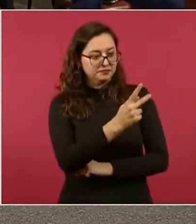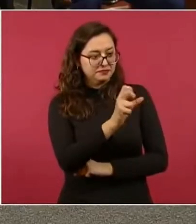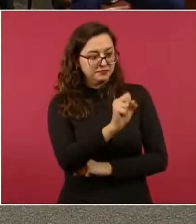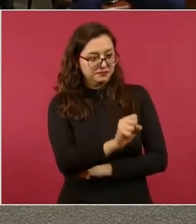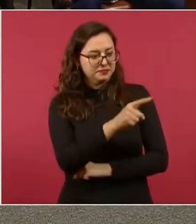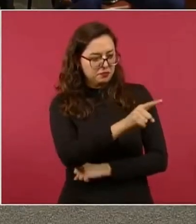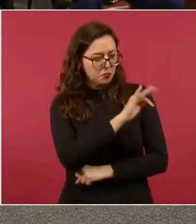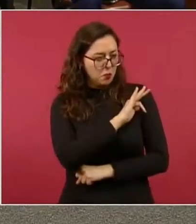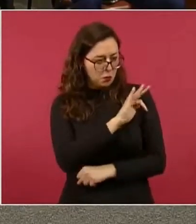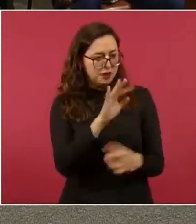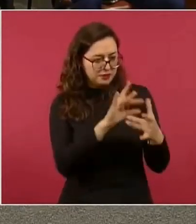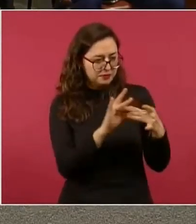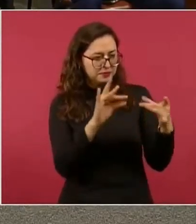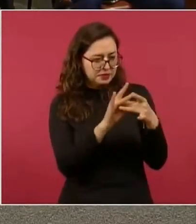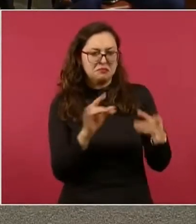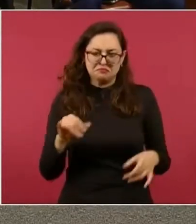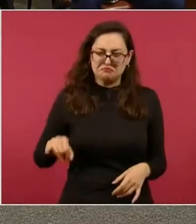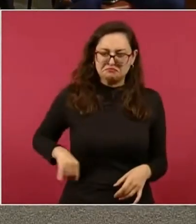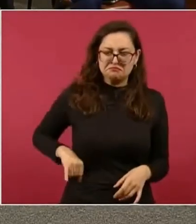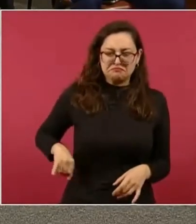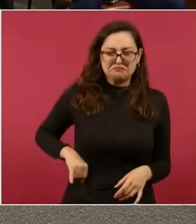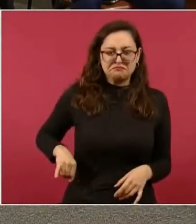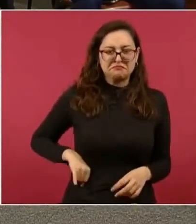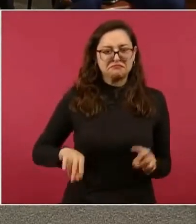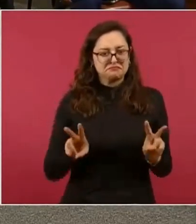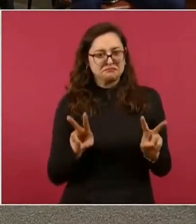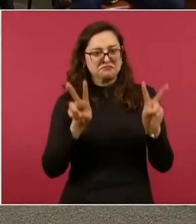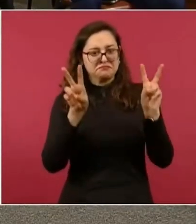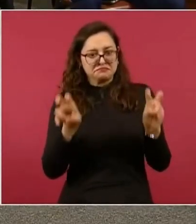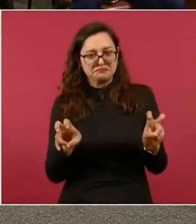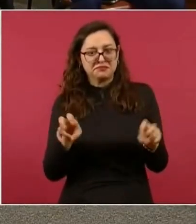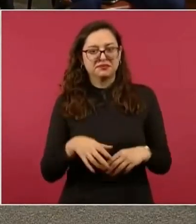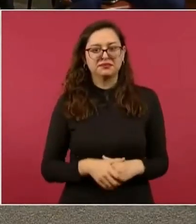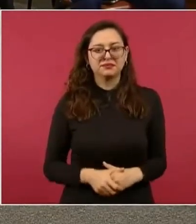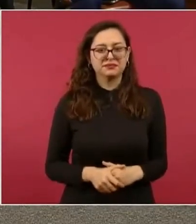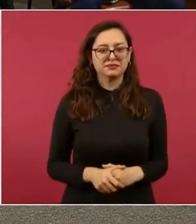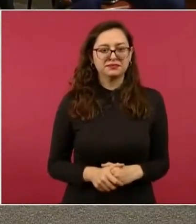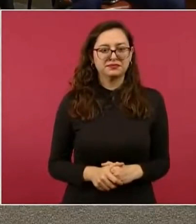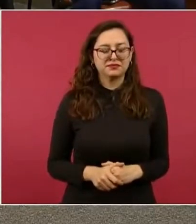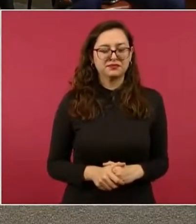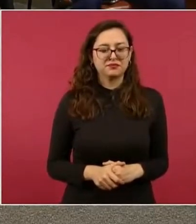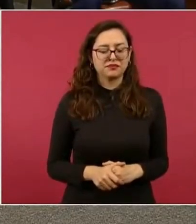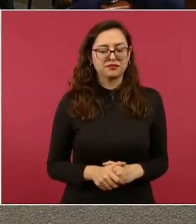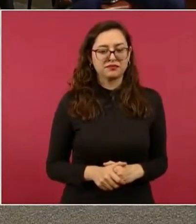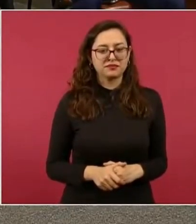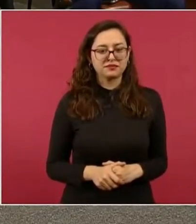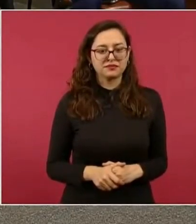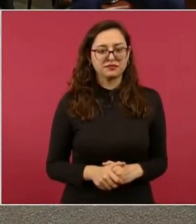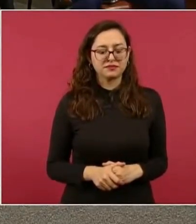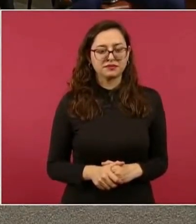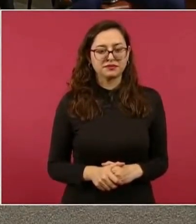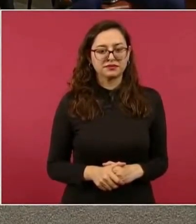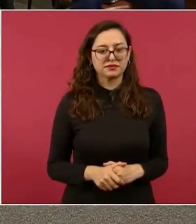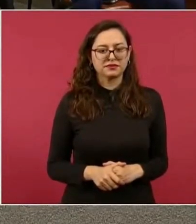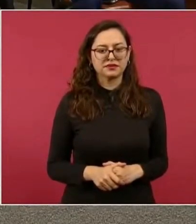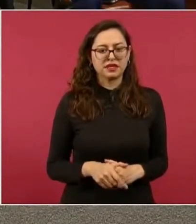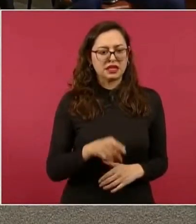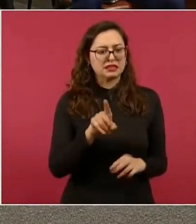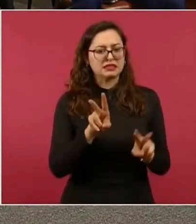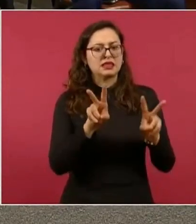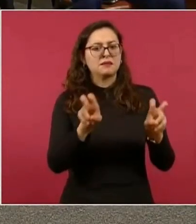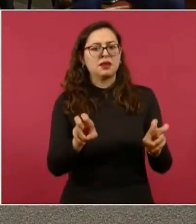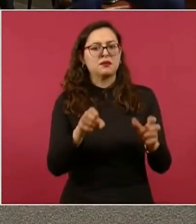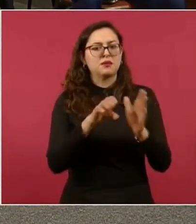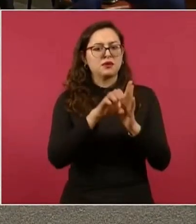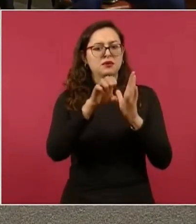platica cómo se resolvió el problema de teléfonos